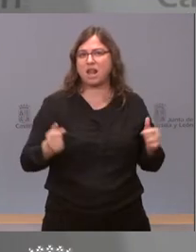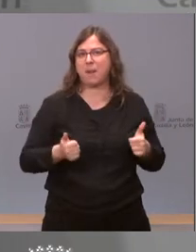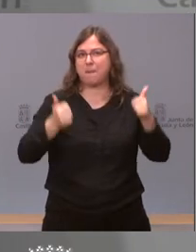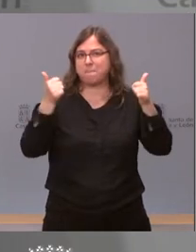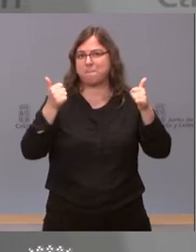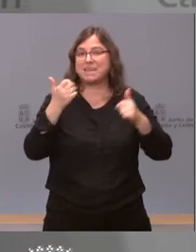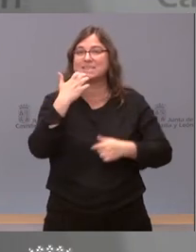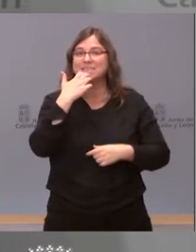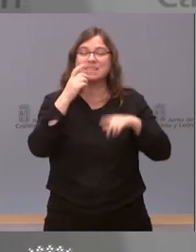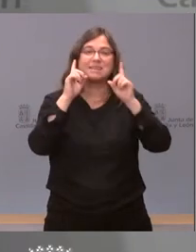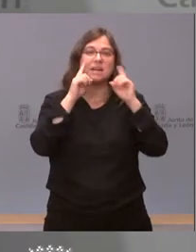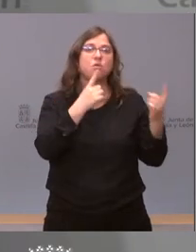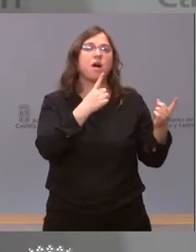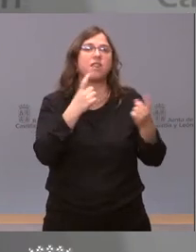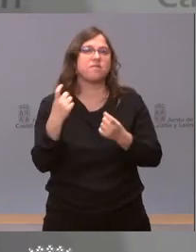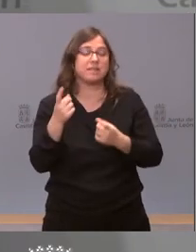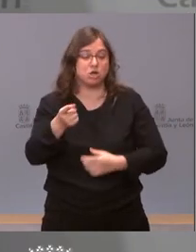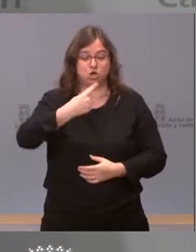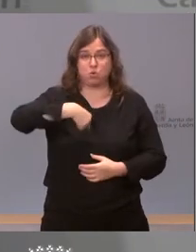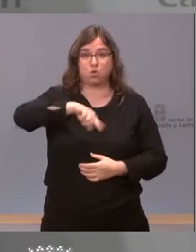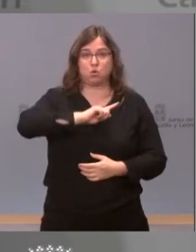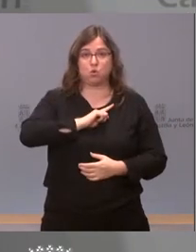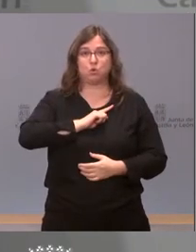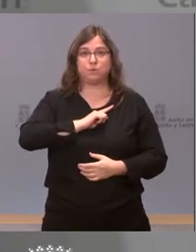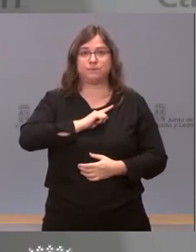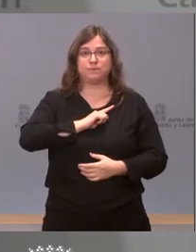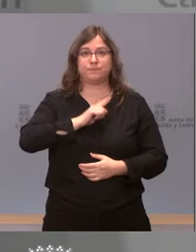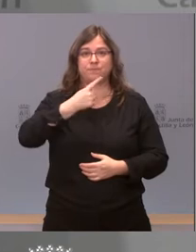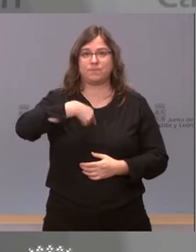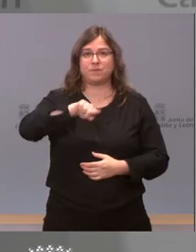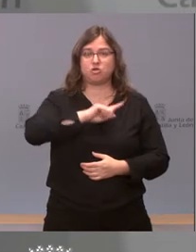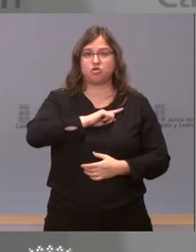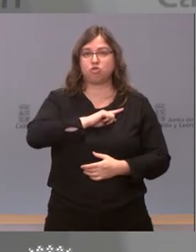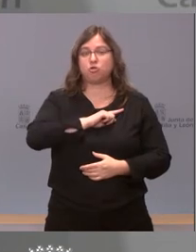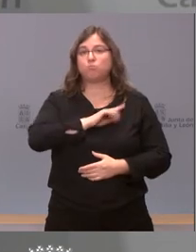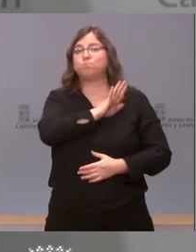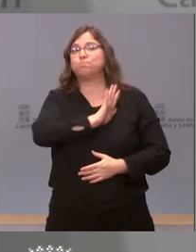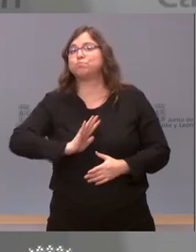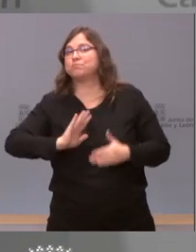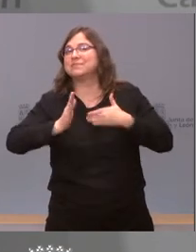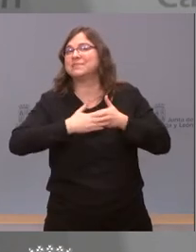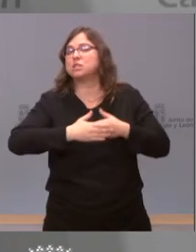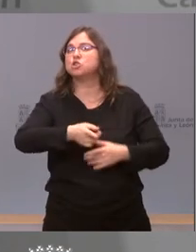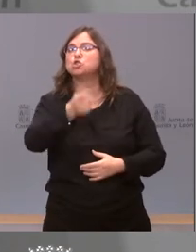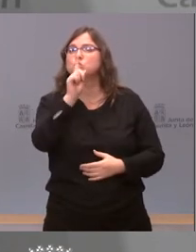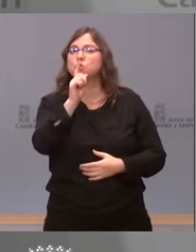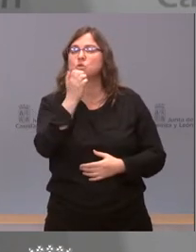estrictamente necesario. Nosotros, este cierre cautelar no se toma nada más que